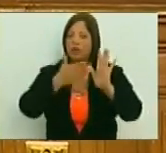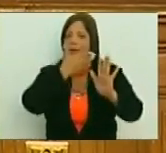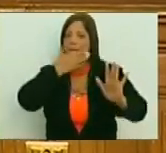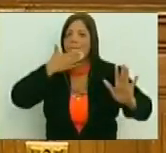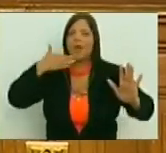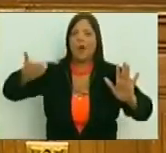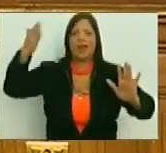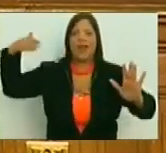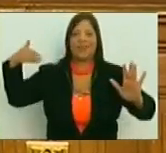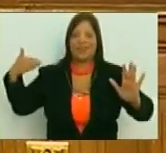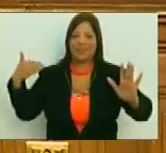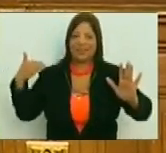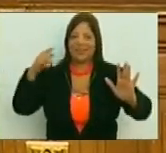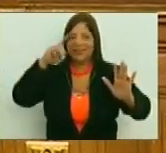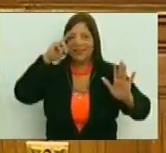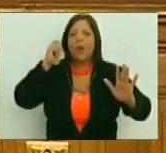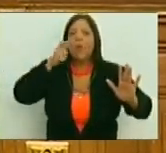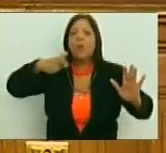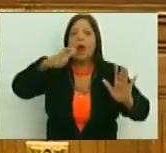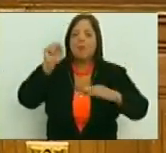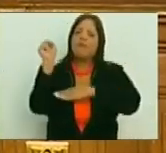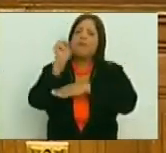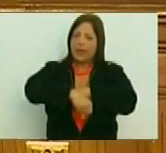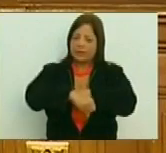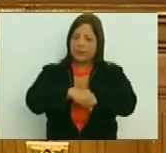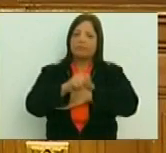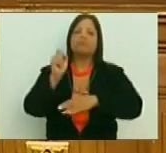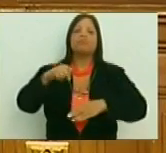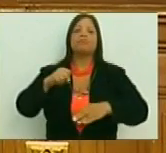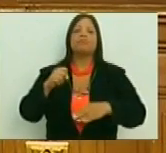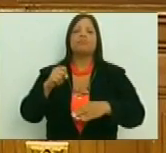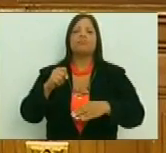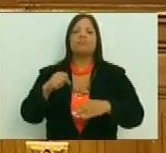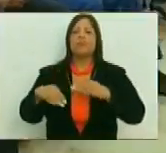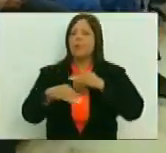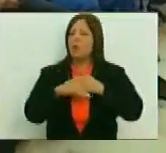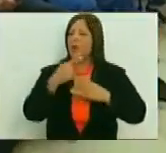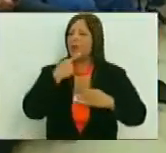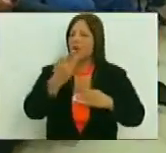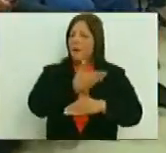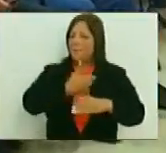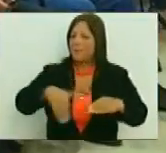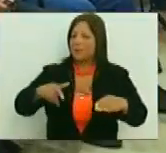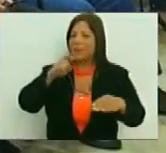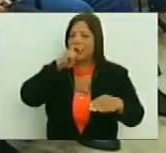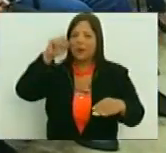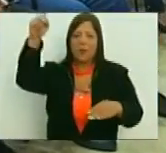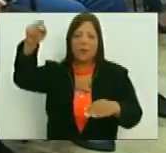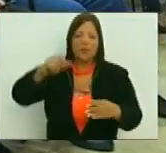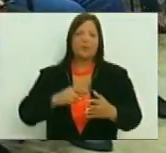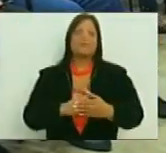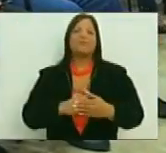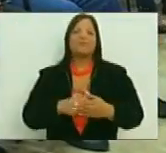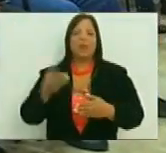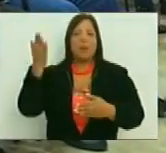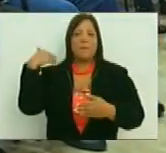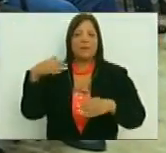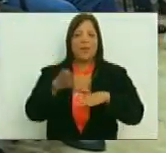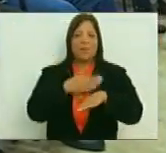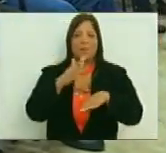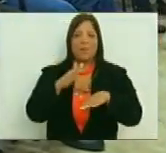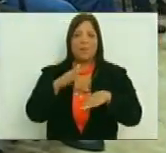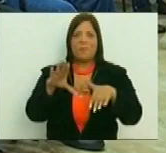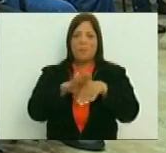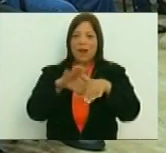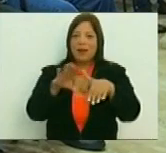tiene que vencer, como lo dijo el presidente Nicolás Maduro el pasado martes